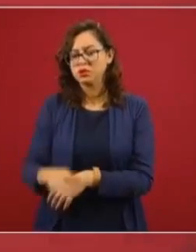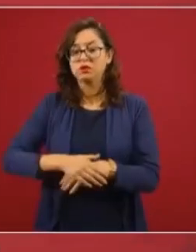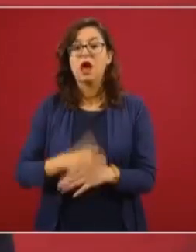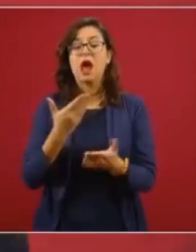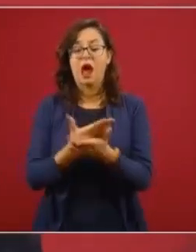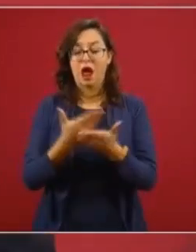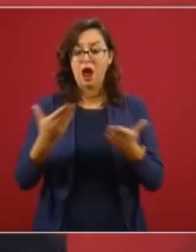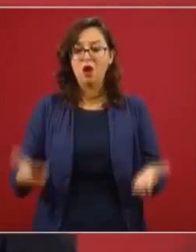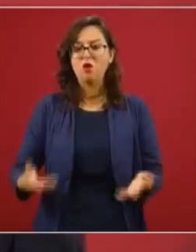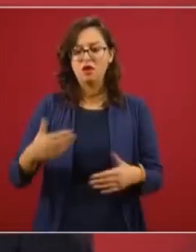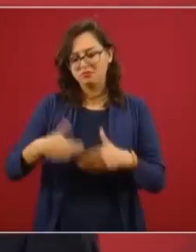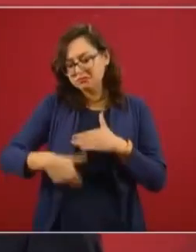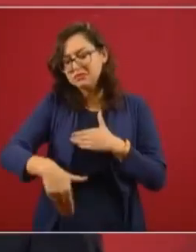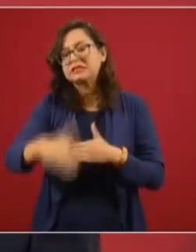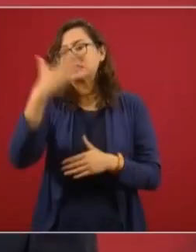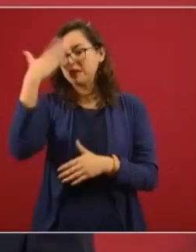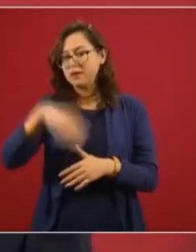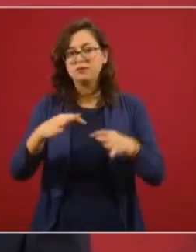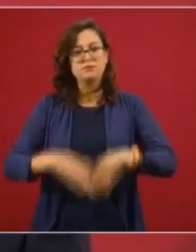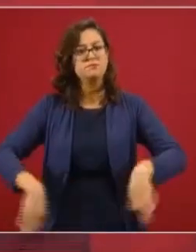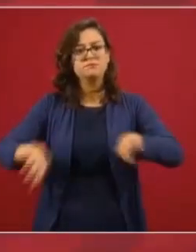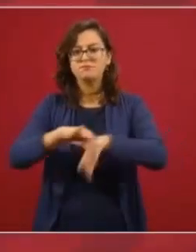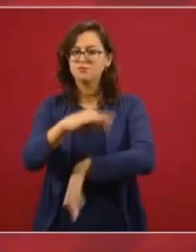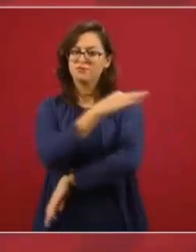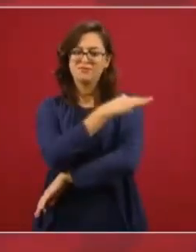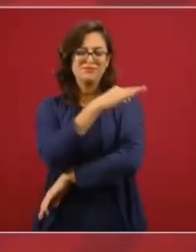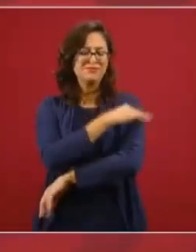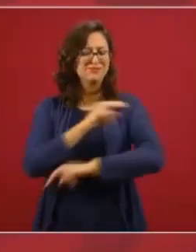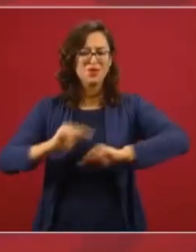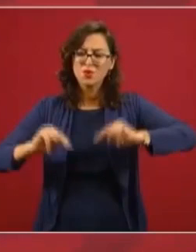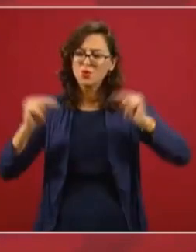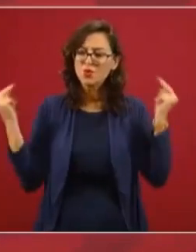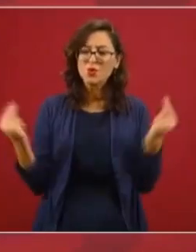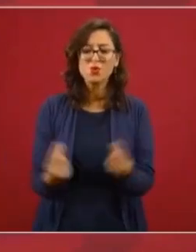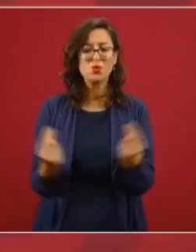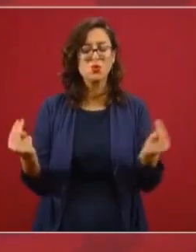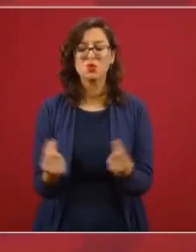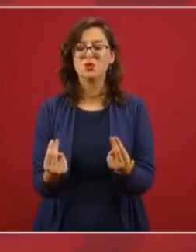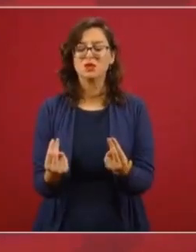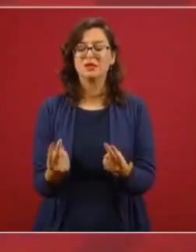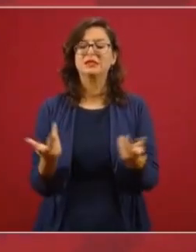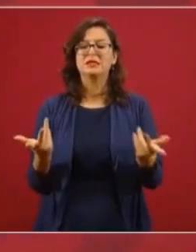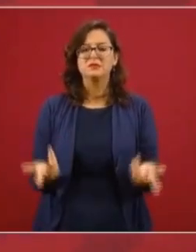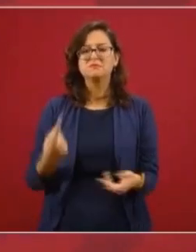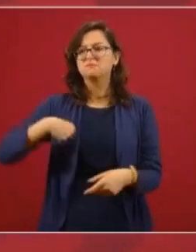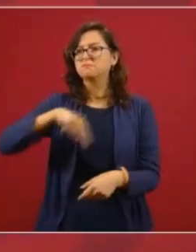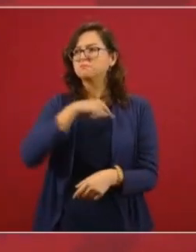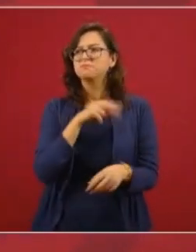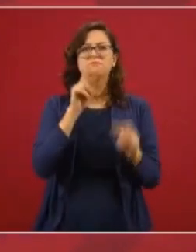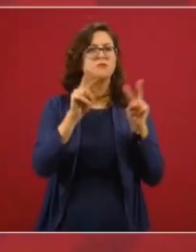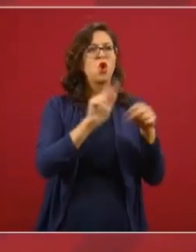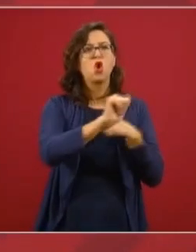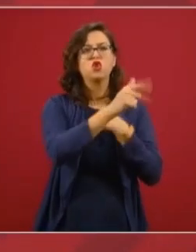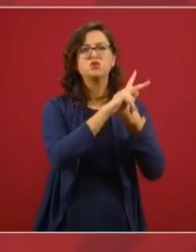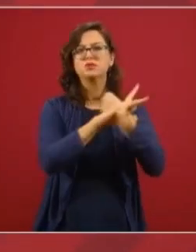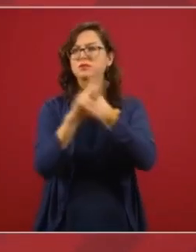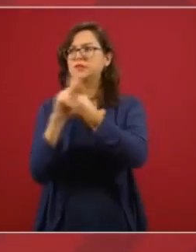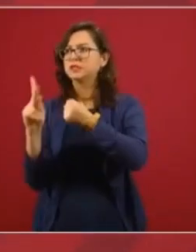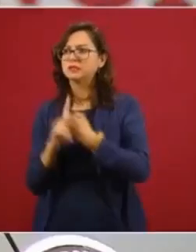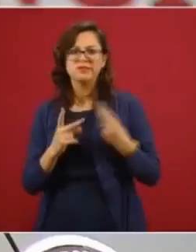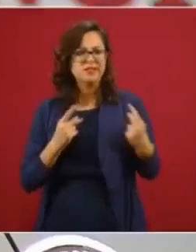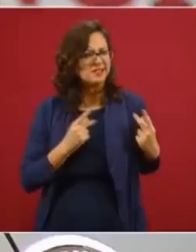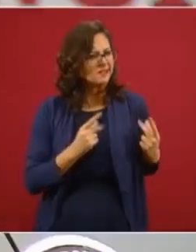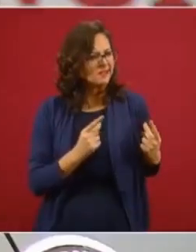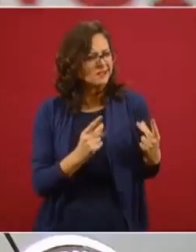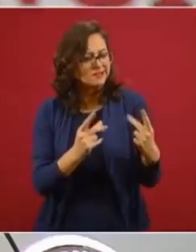hemos seguido el avance de los muy destacados proyectos que buscan su desarrollo urgente, en donde nunca el